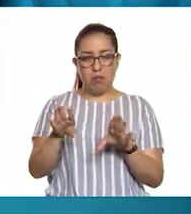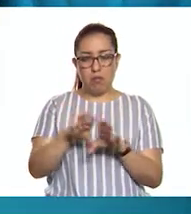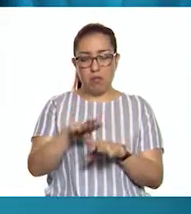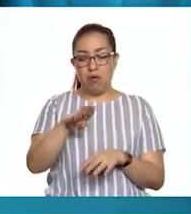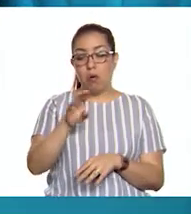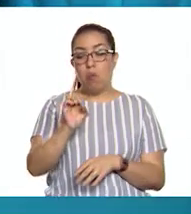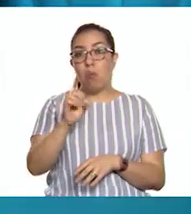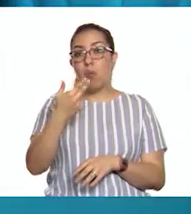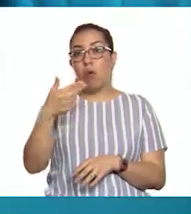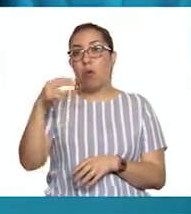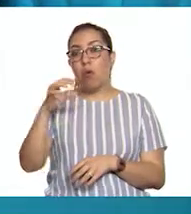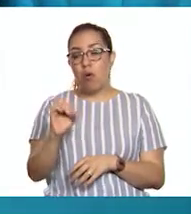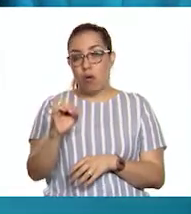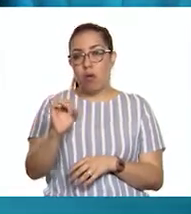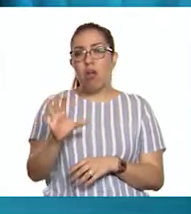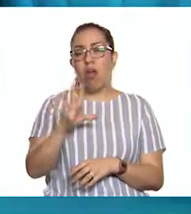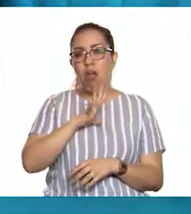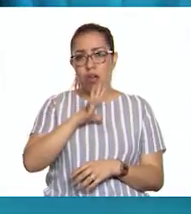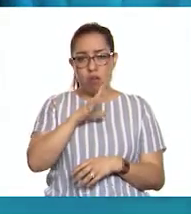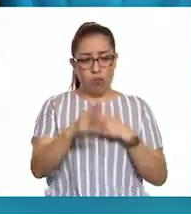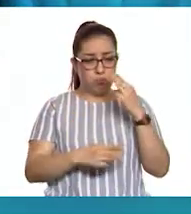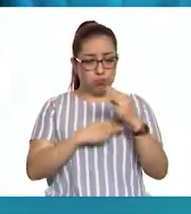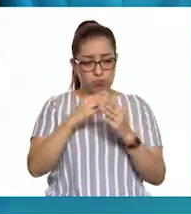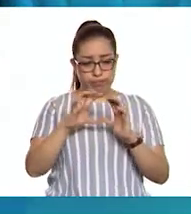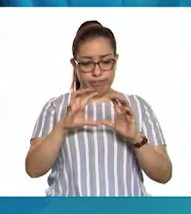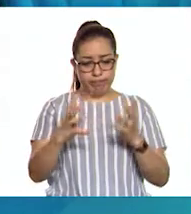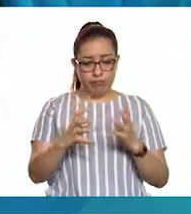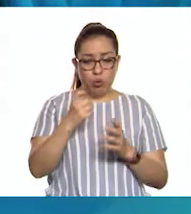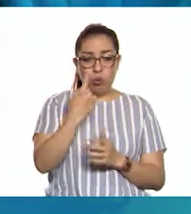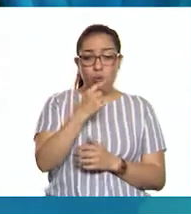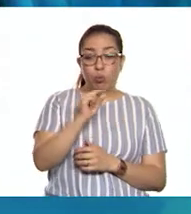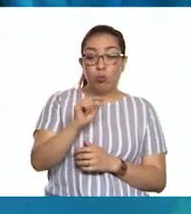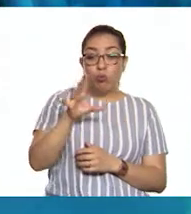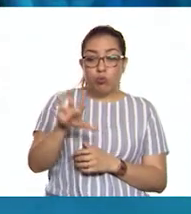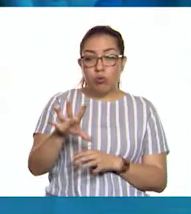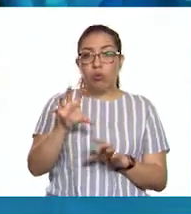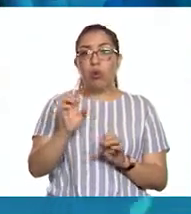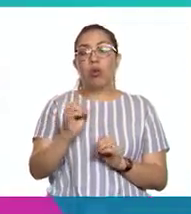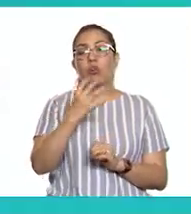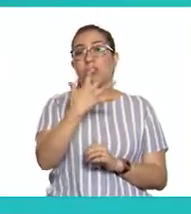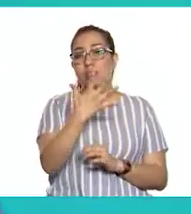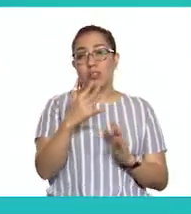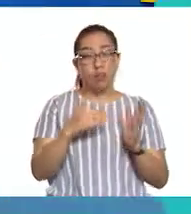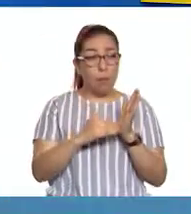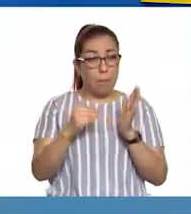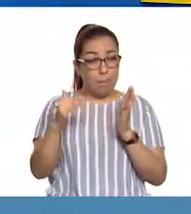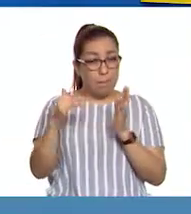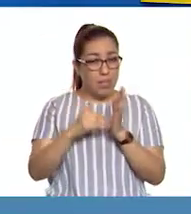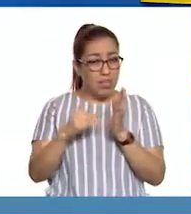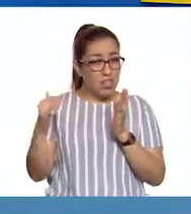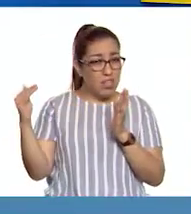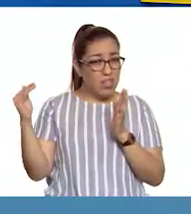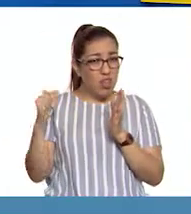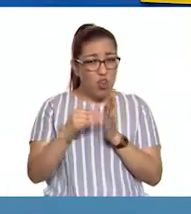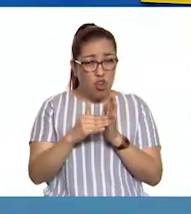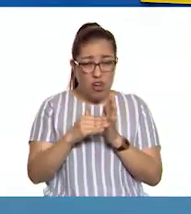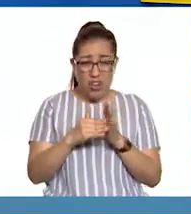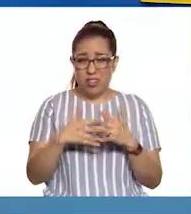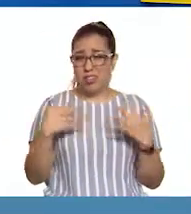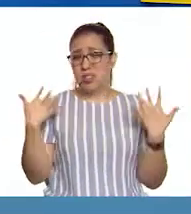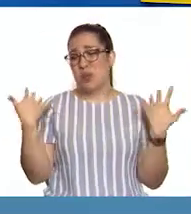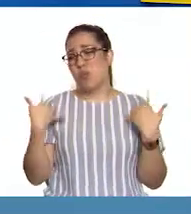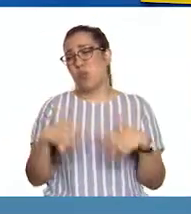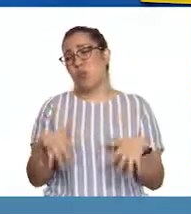planeta entre 1.5 y 5 millones de especies distintas. ¿1.5 y 5 millones? ¡Son